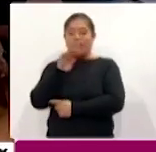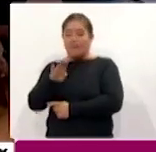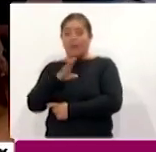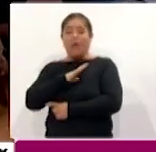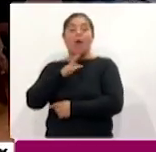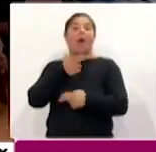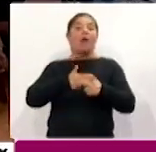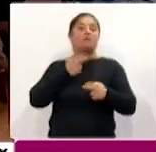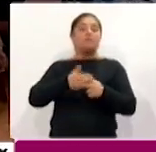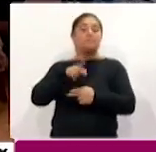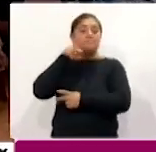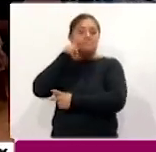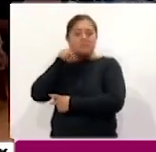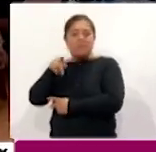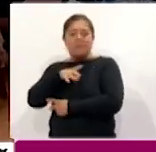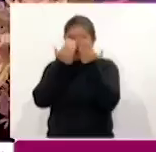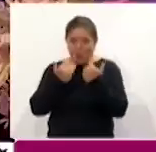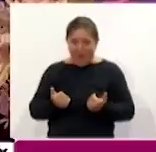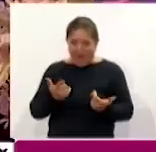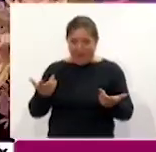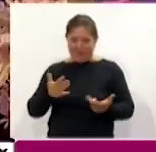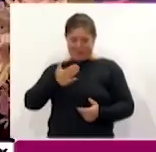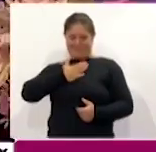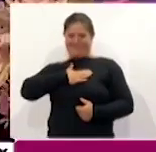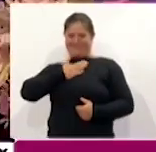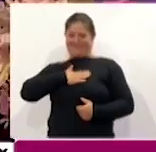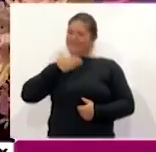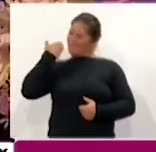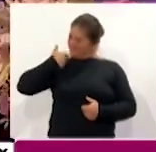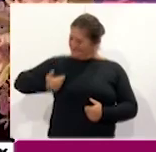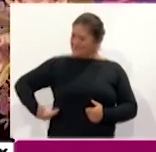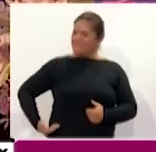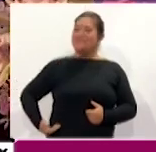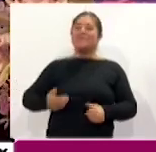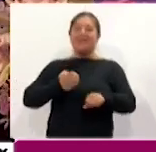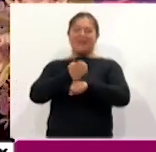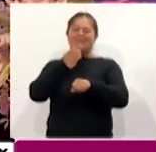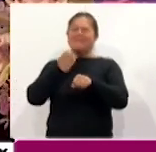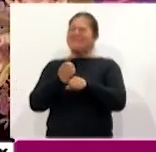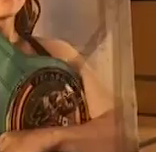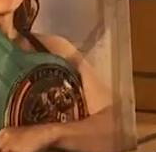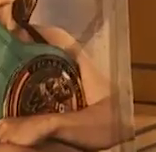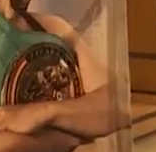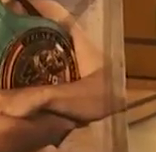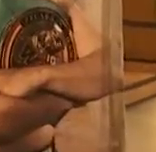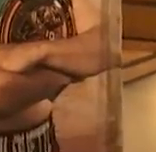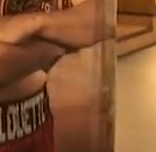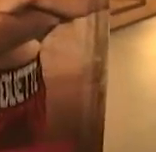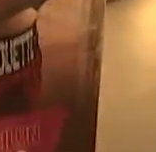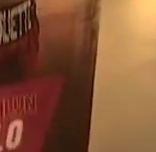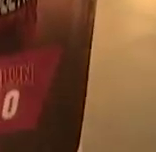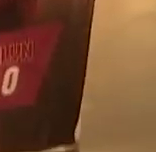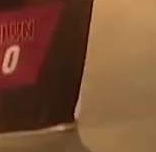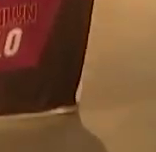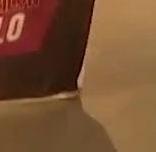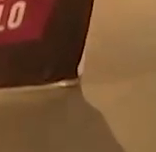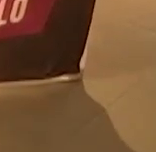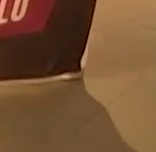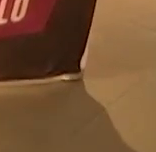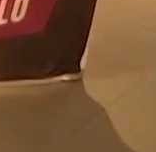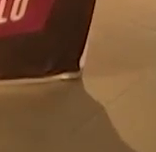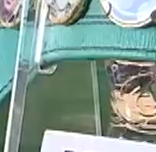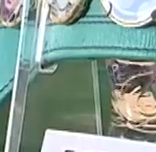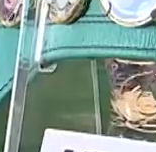en el sorteo sabremos cuál es el destino de México. Finalmente, la gobernadora Lorena Cuellar Cisneros informó que el próximo 27 de julio en el palenque del